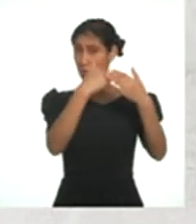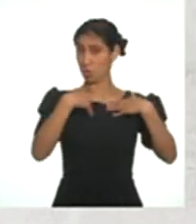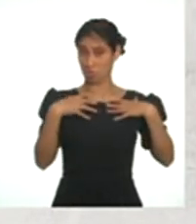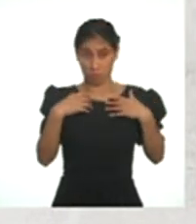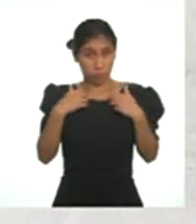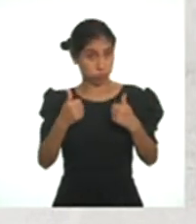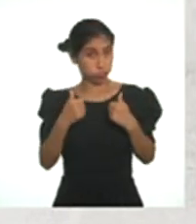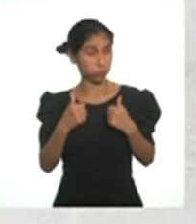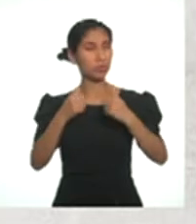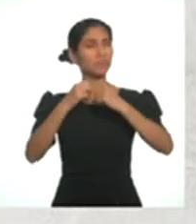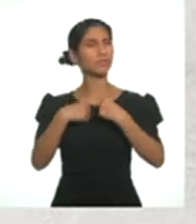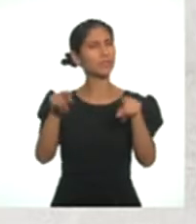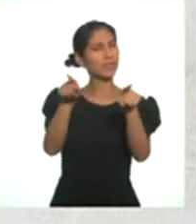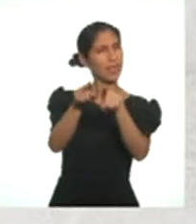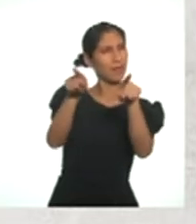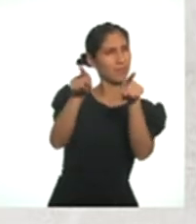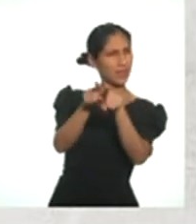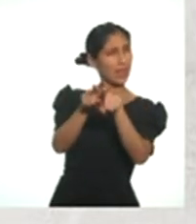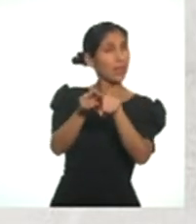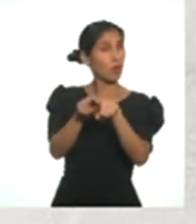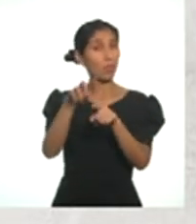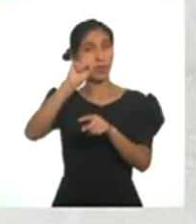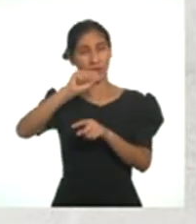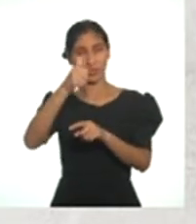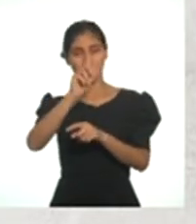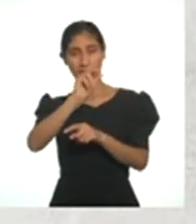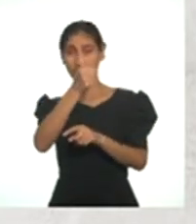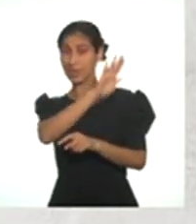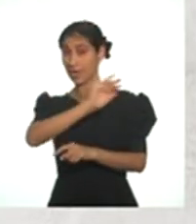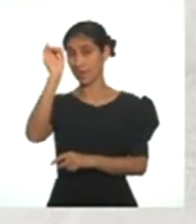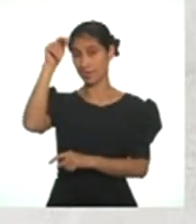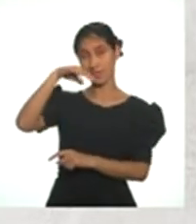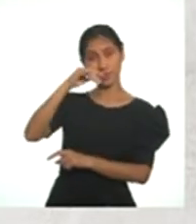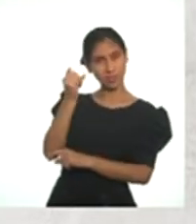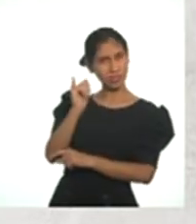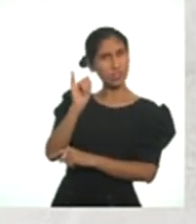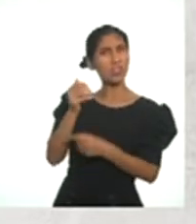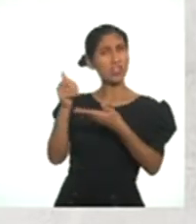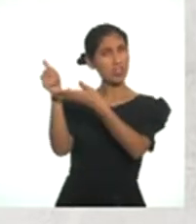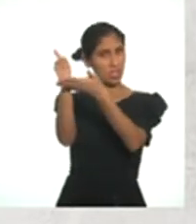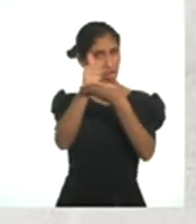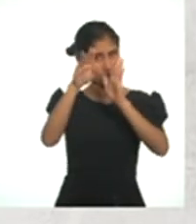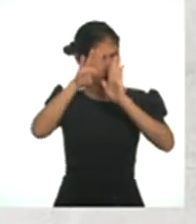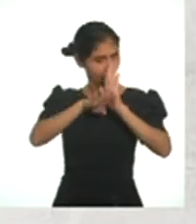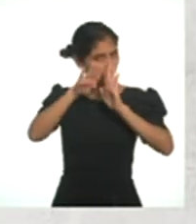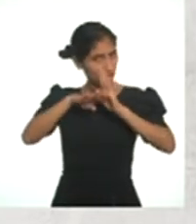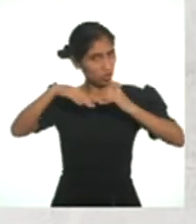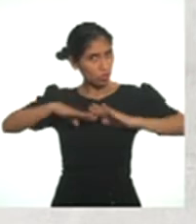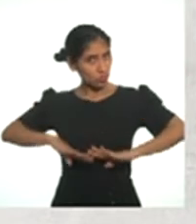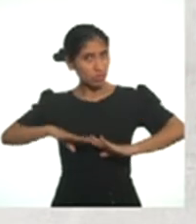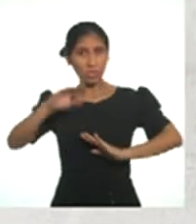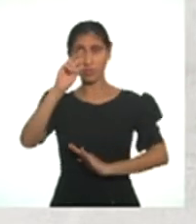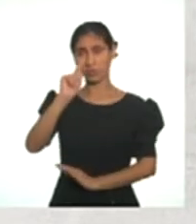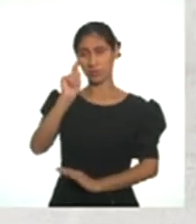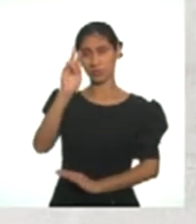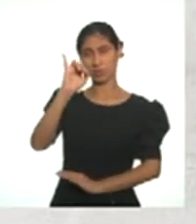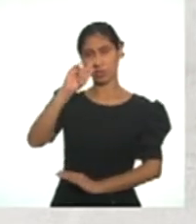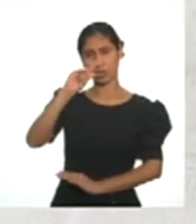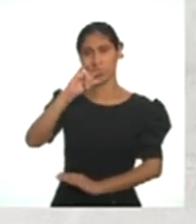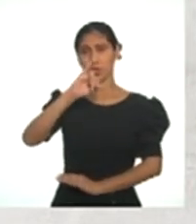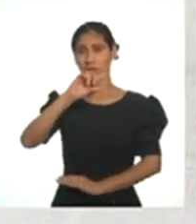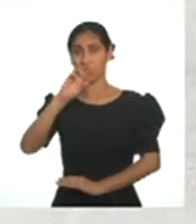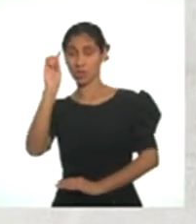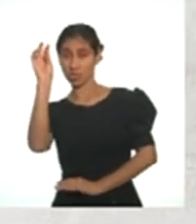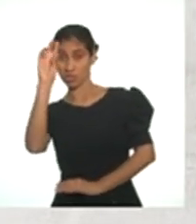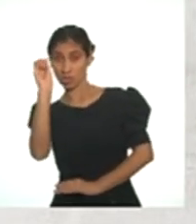su buen estado de salud. Además, el Sacha Inchi puede ayudar a reducir triglicéridos, regular la presión arterial y prevenir